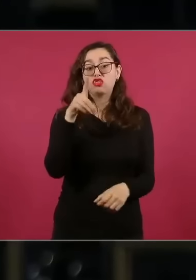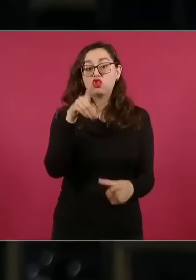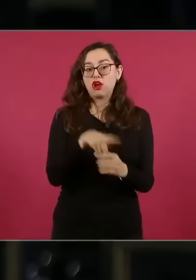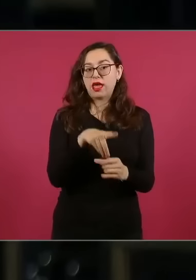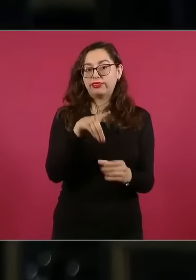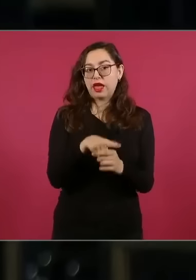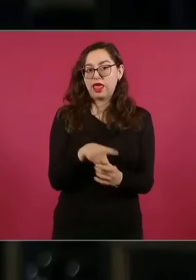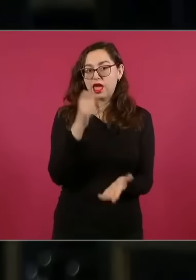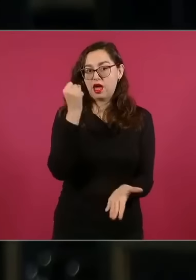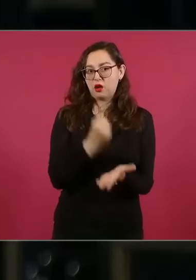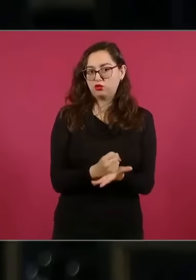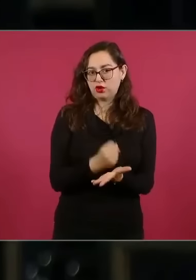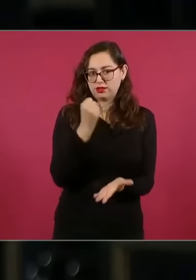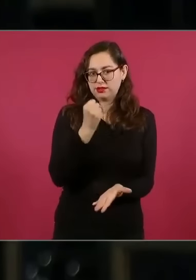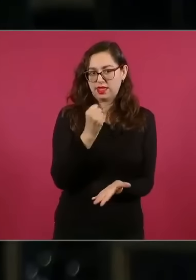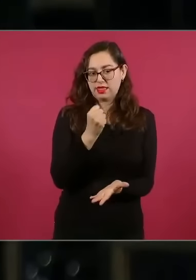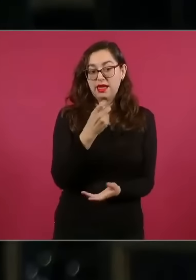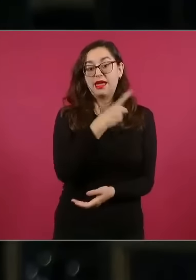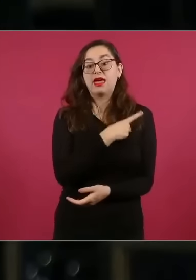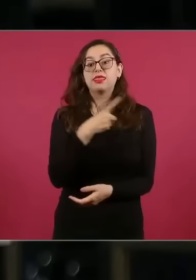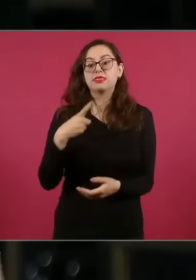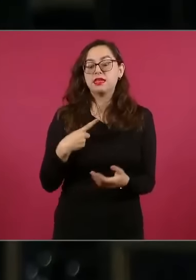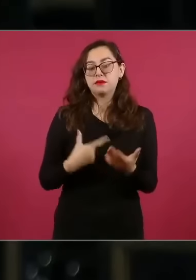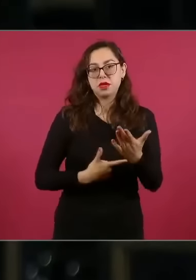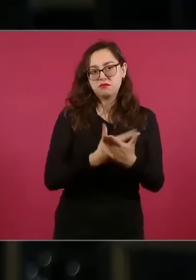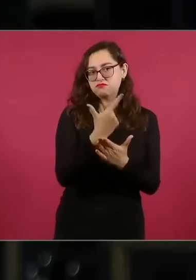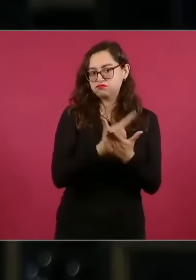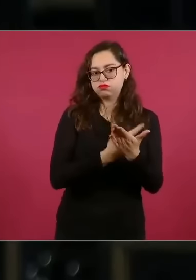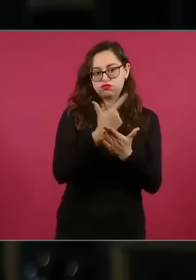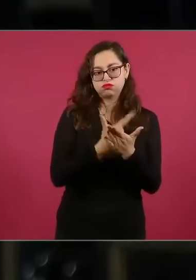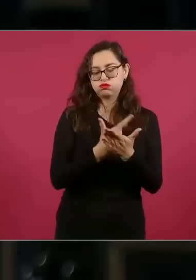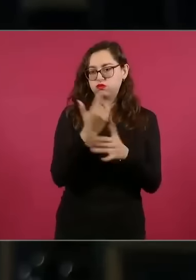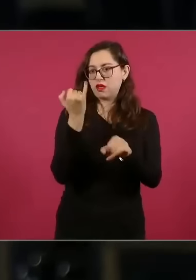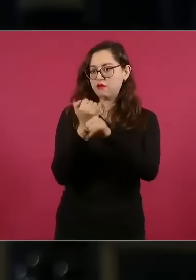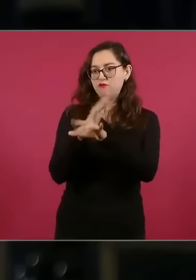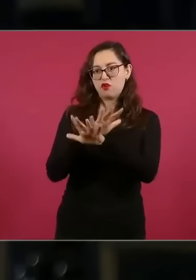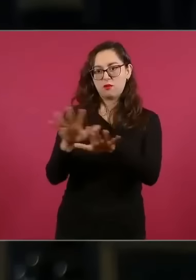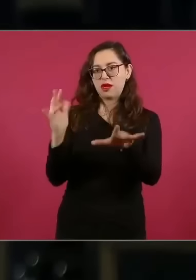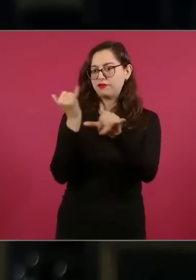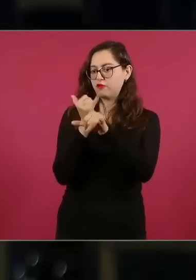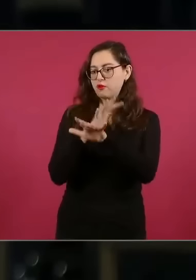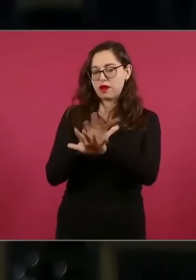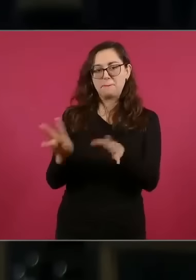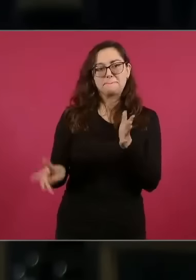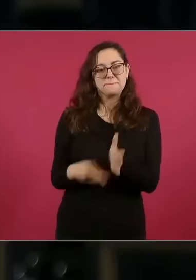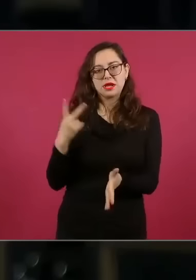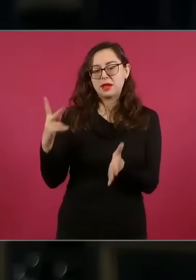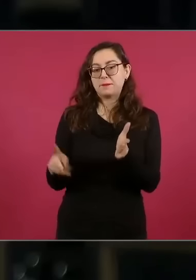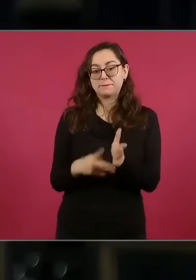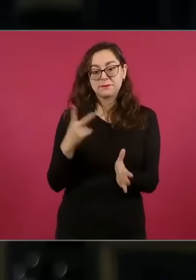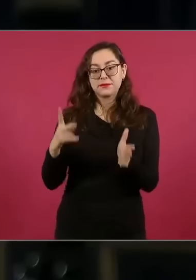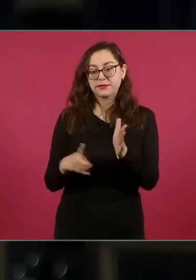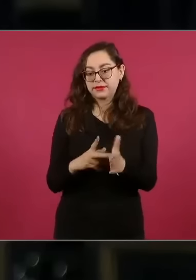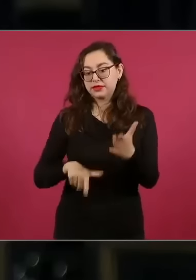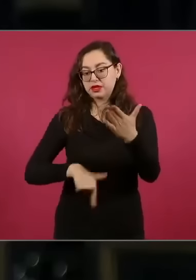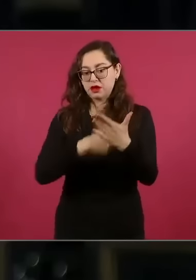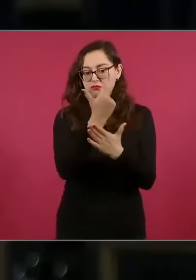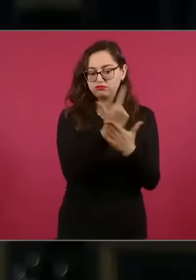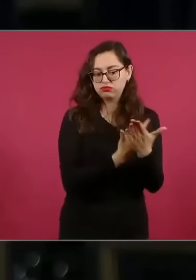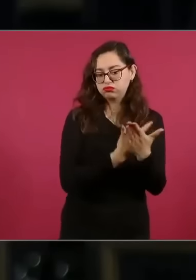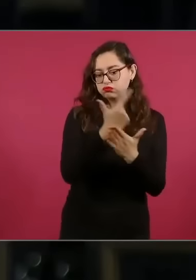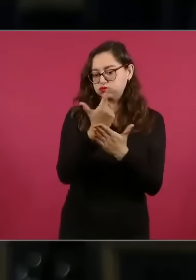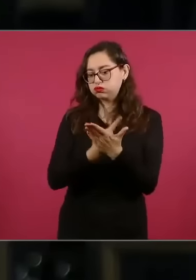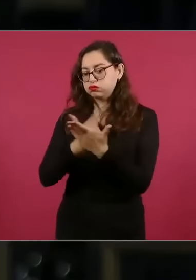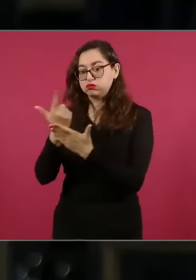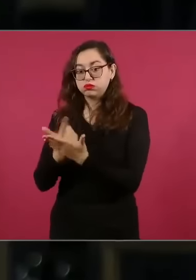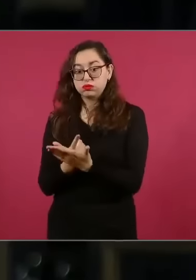informar todos los ingresos que reciben y también cómo se los gastan esto para digamos las personas que